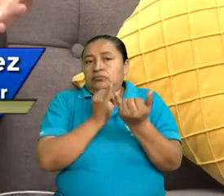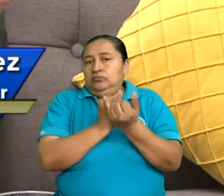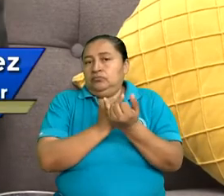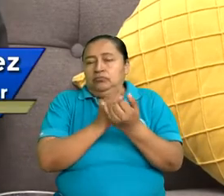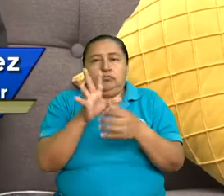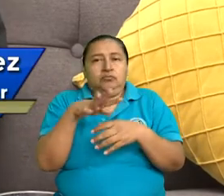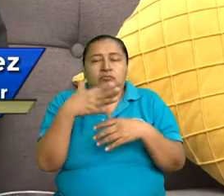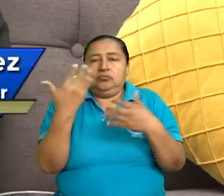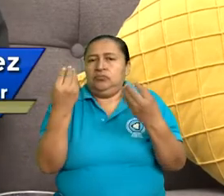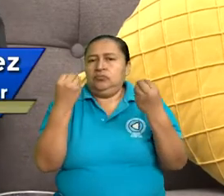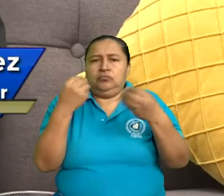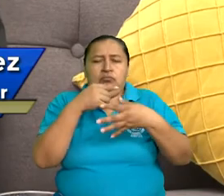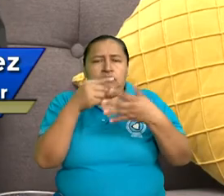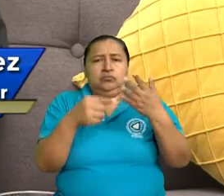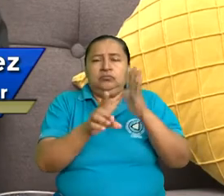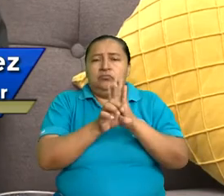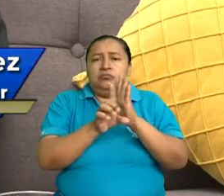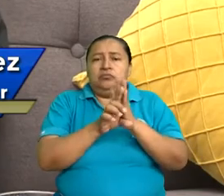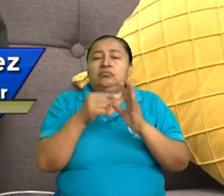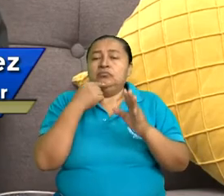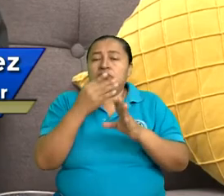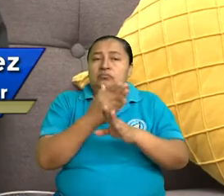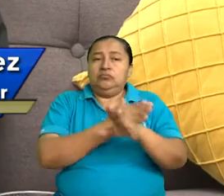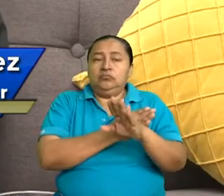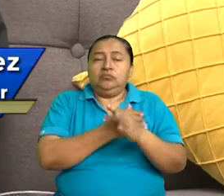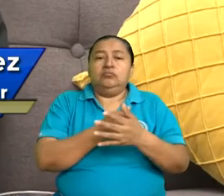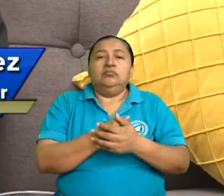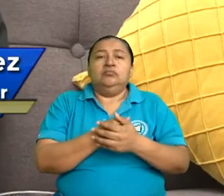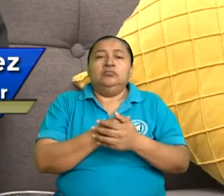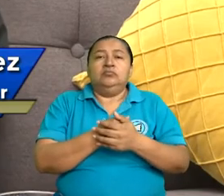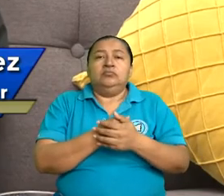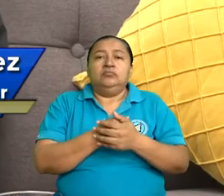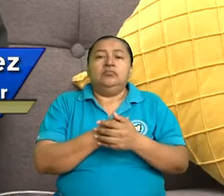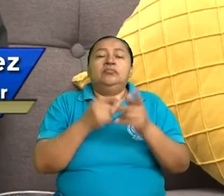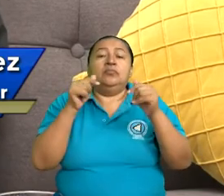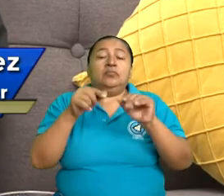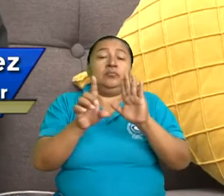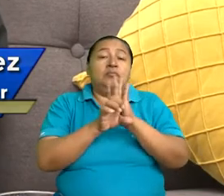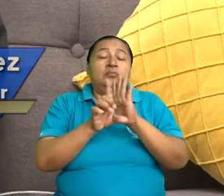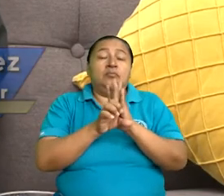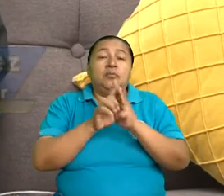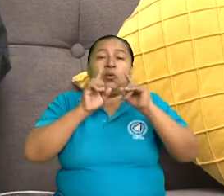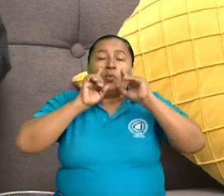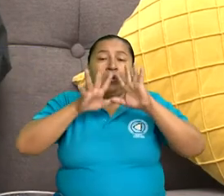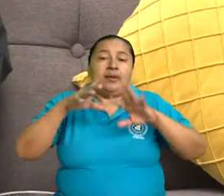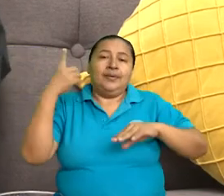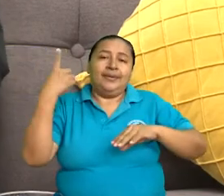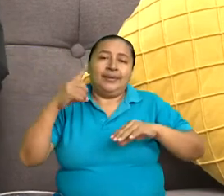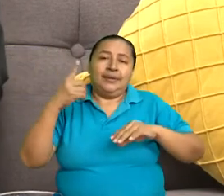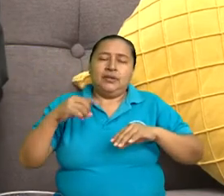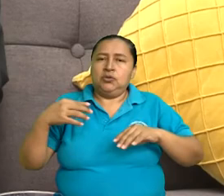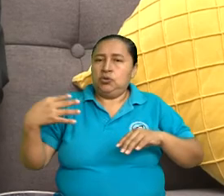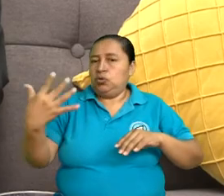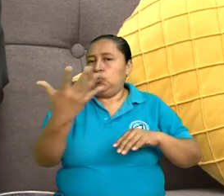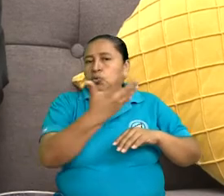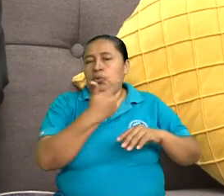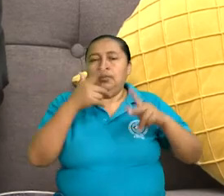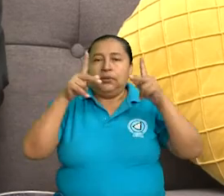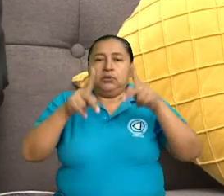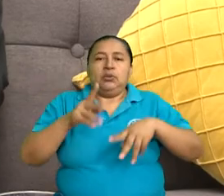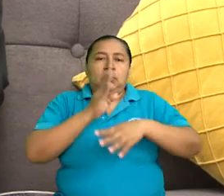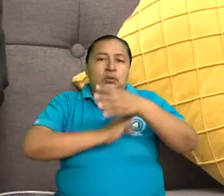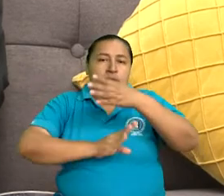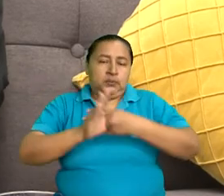cantidad de leyes, algunas te las he venido mencionando. Sí, sí. Esta ley protege los derechos de todas las personas con